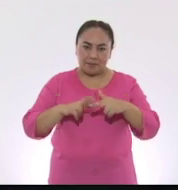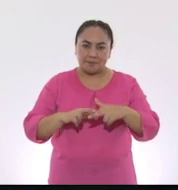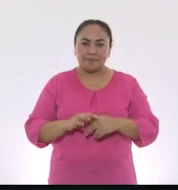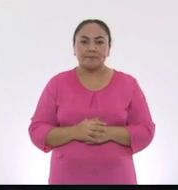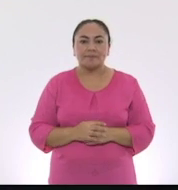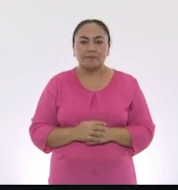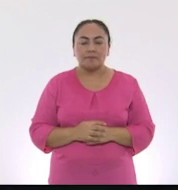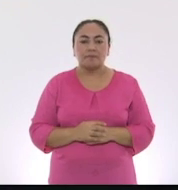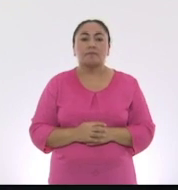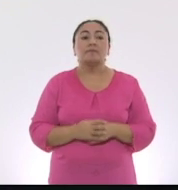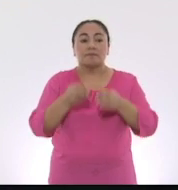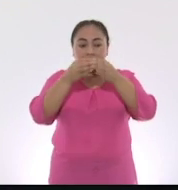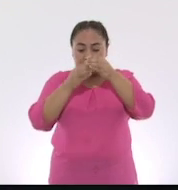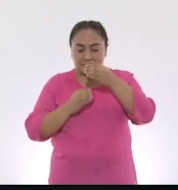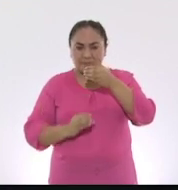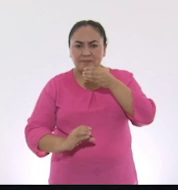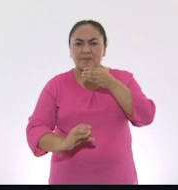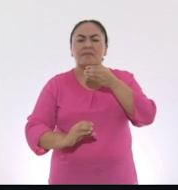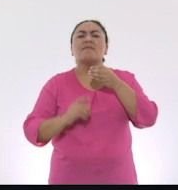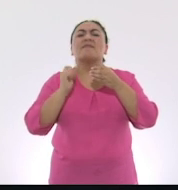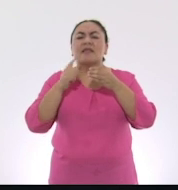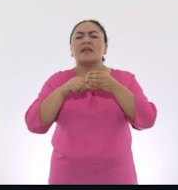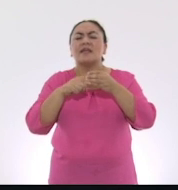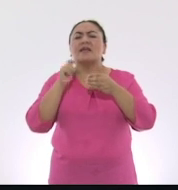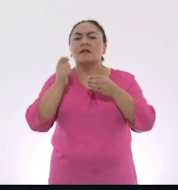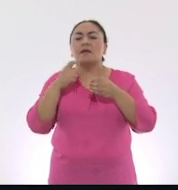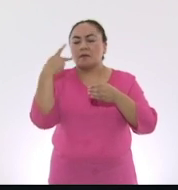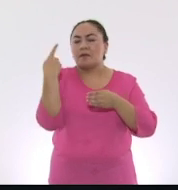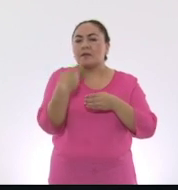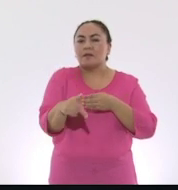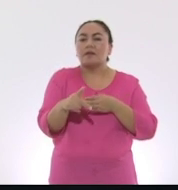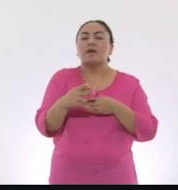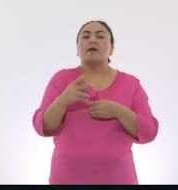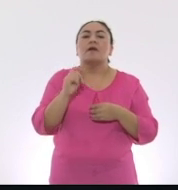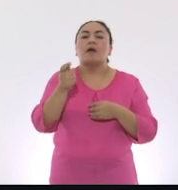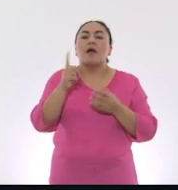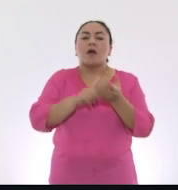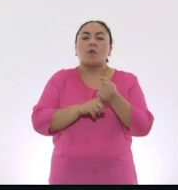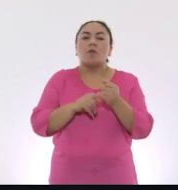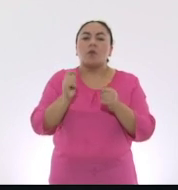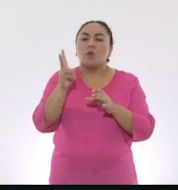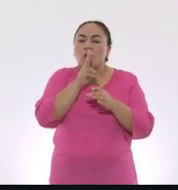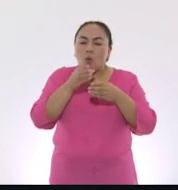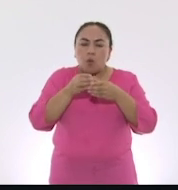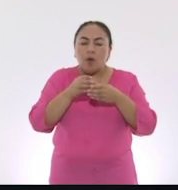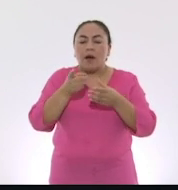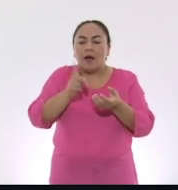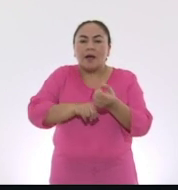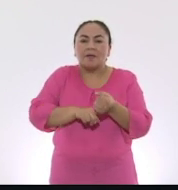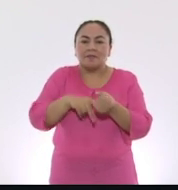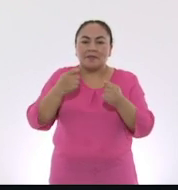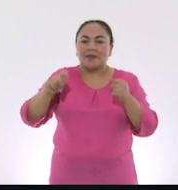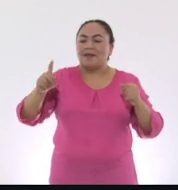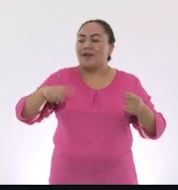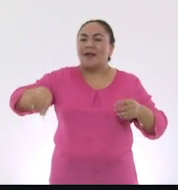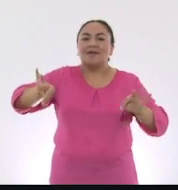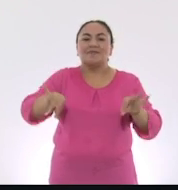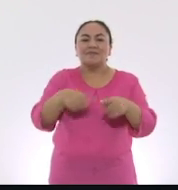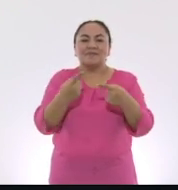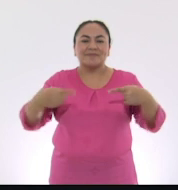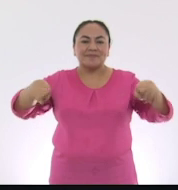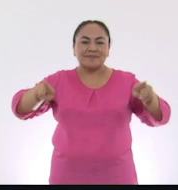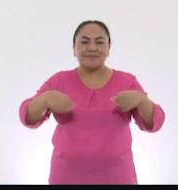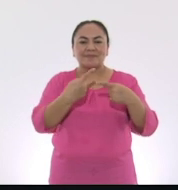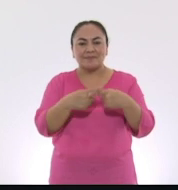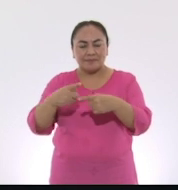El Fagot es un instrumento que pertenece a la familia de los vientos madera dentro de una orquesta. Es un